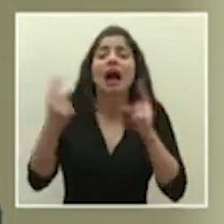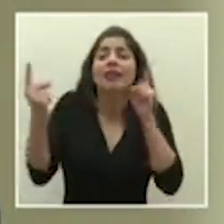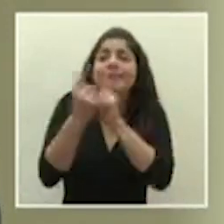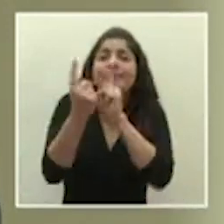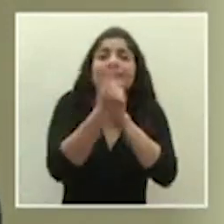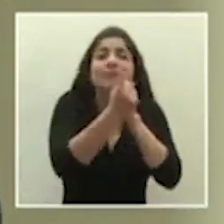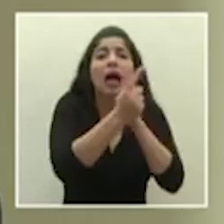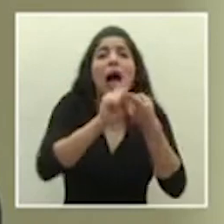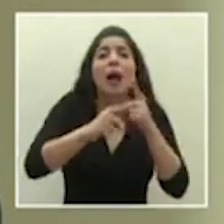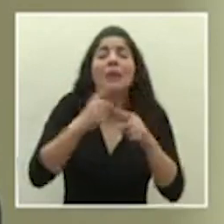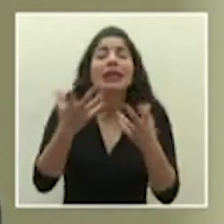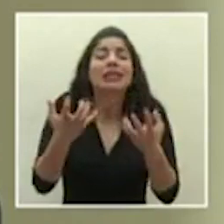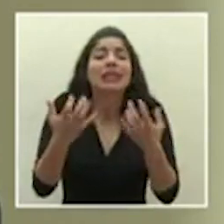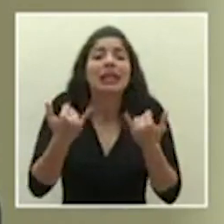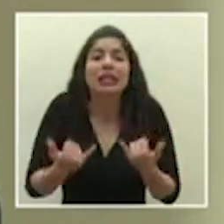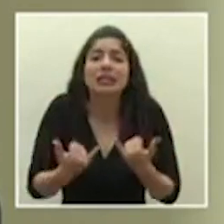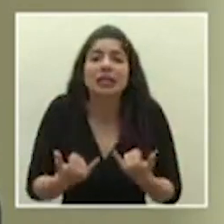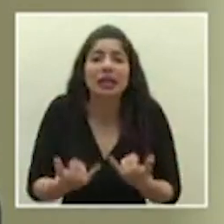los amigos.